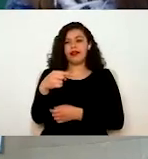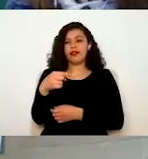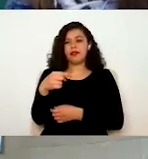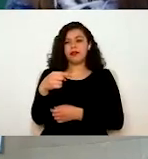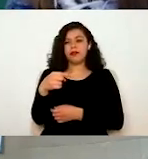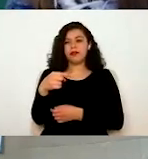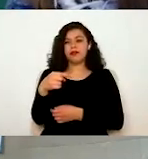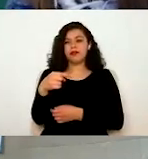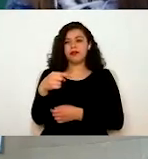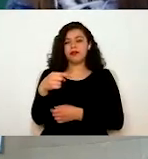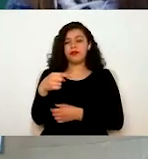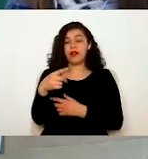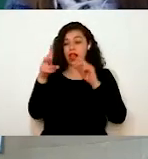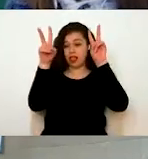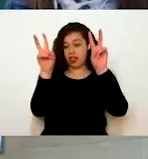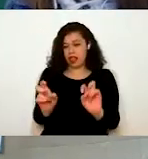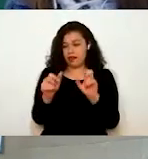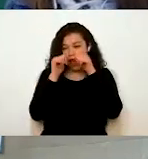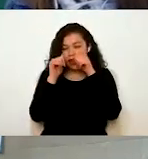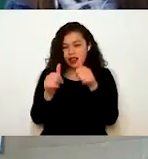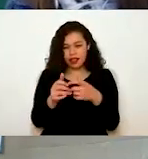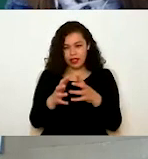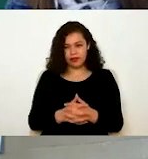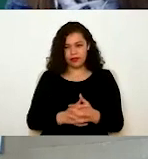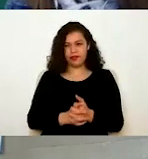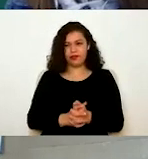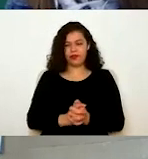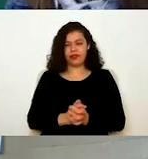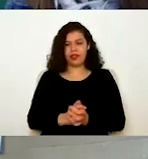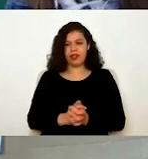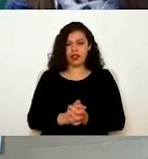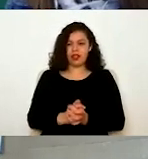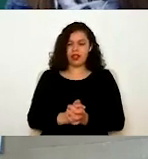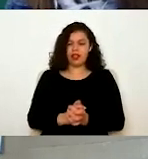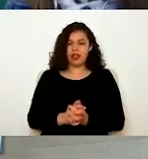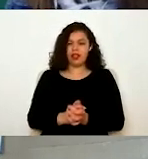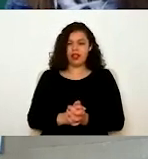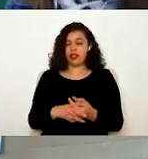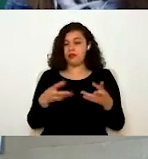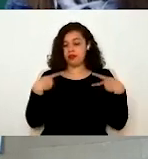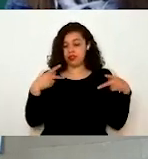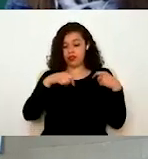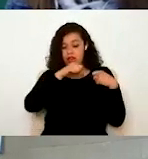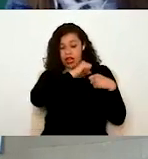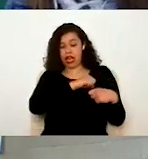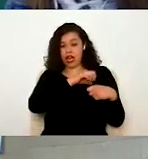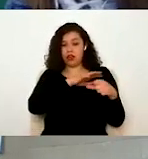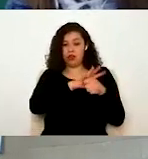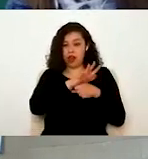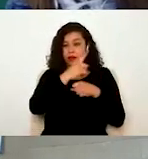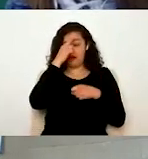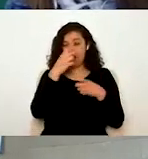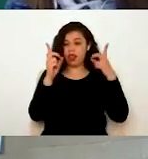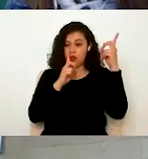tema. El cargo de la persona en caso de que tengan alguna duda y